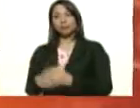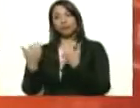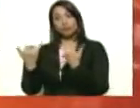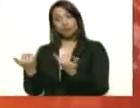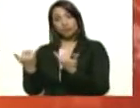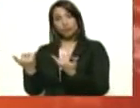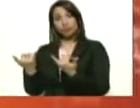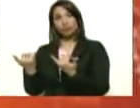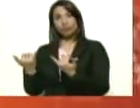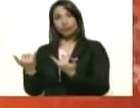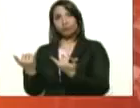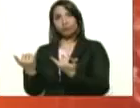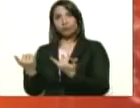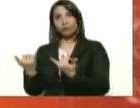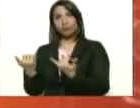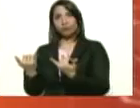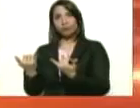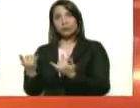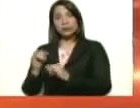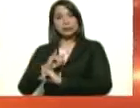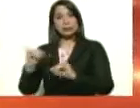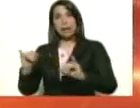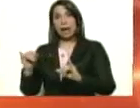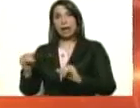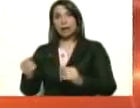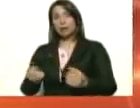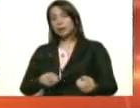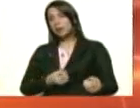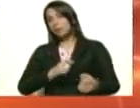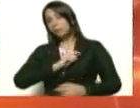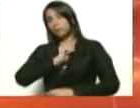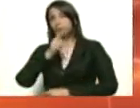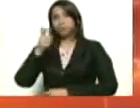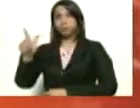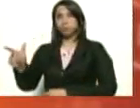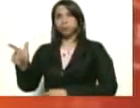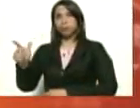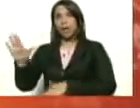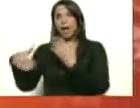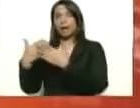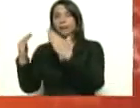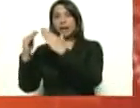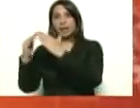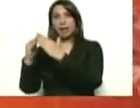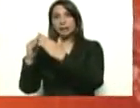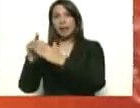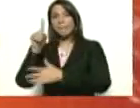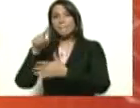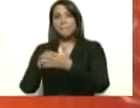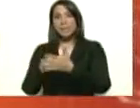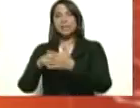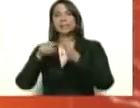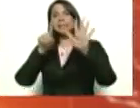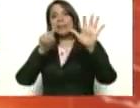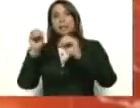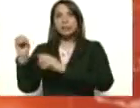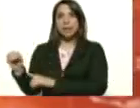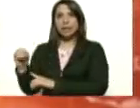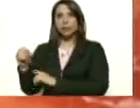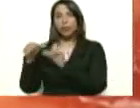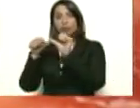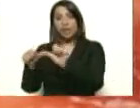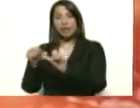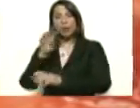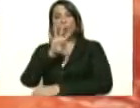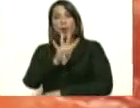se han llevado ya a sus hogares más de 1.600, quedan 433 en